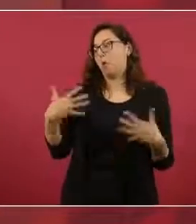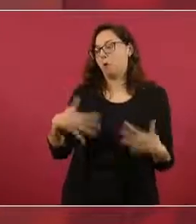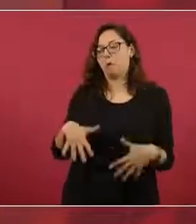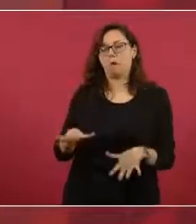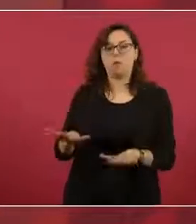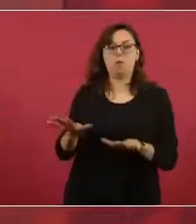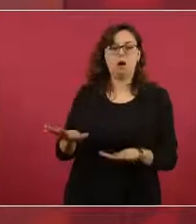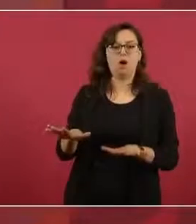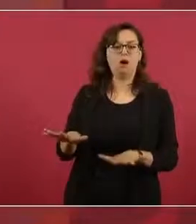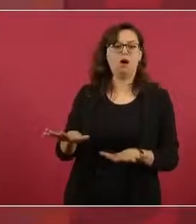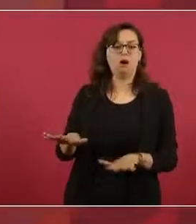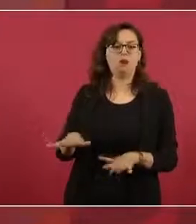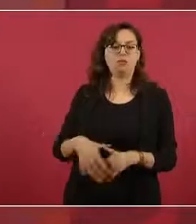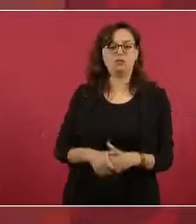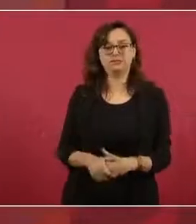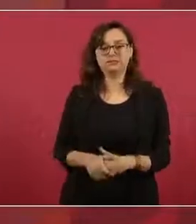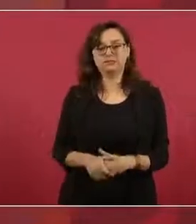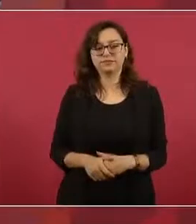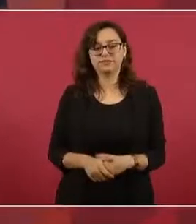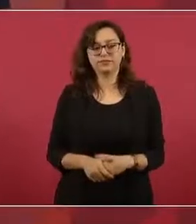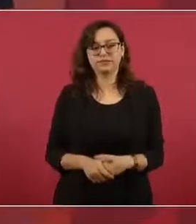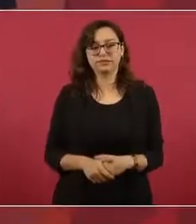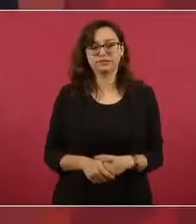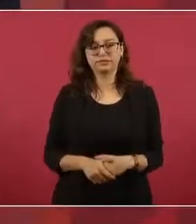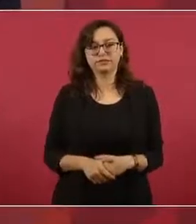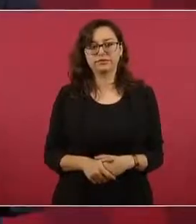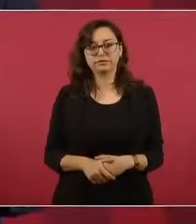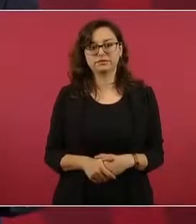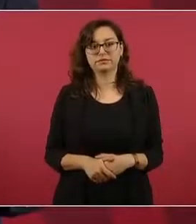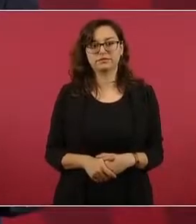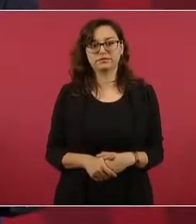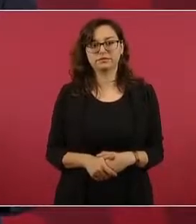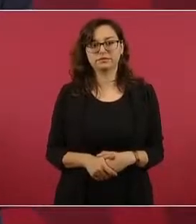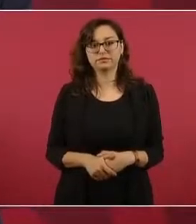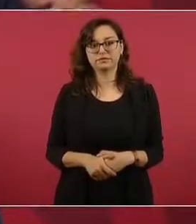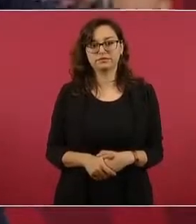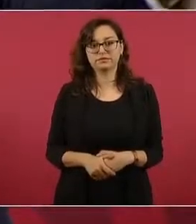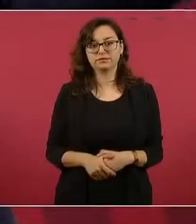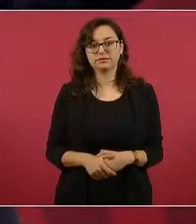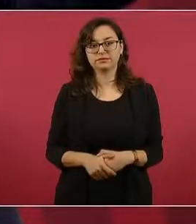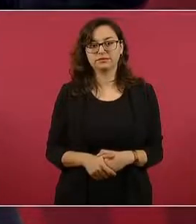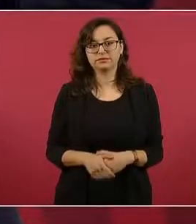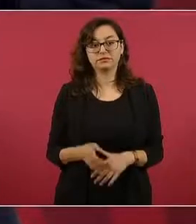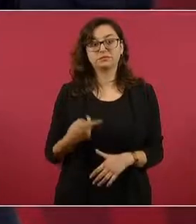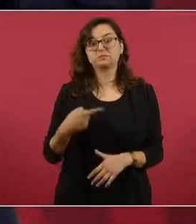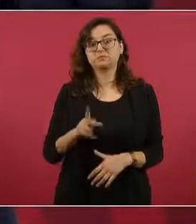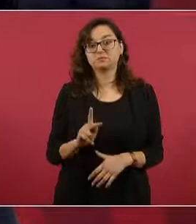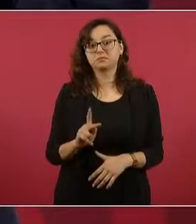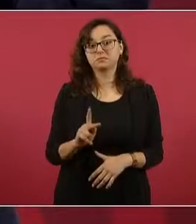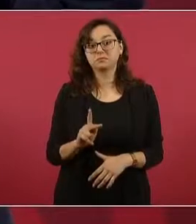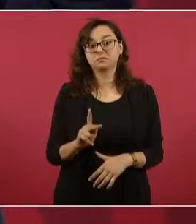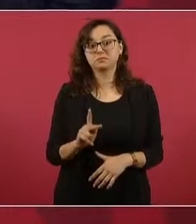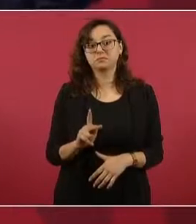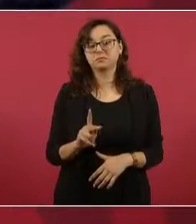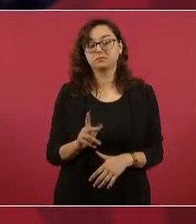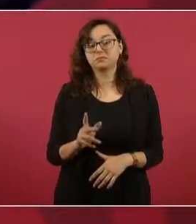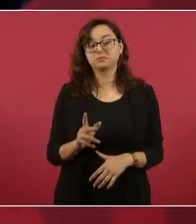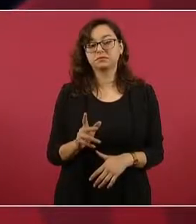si lograste